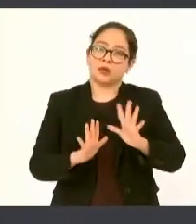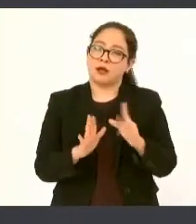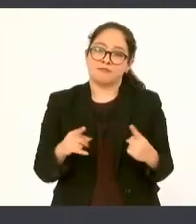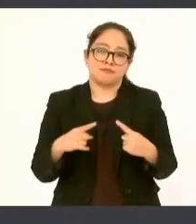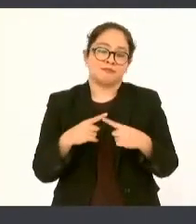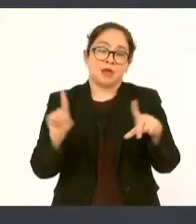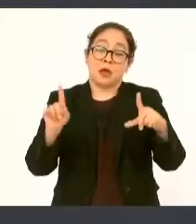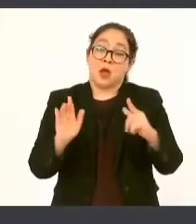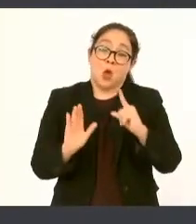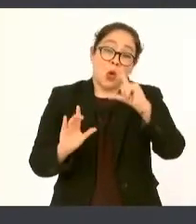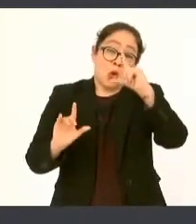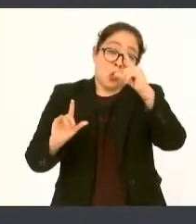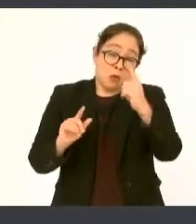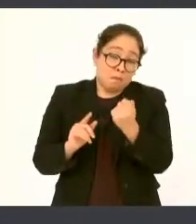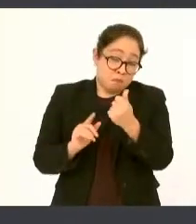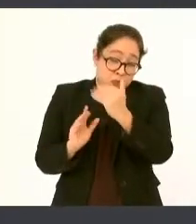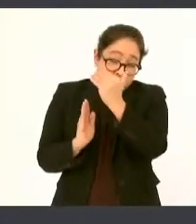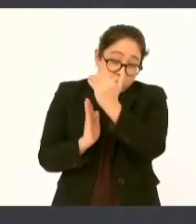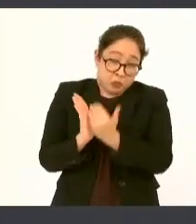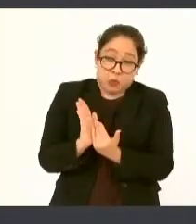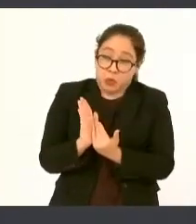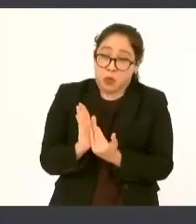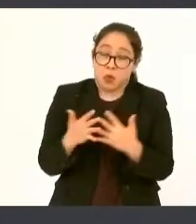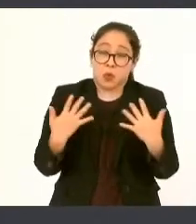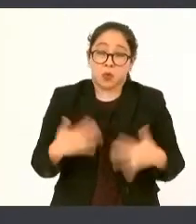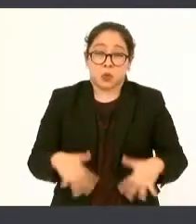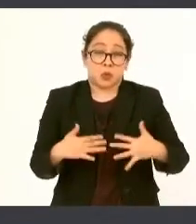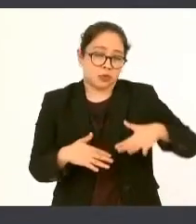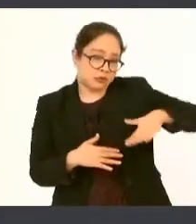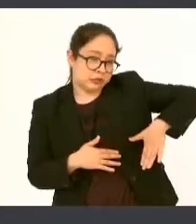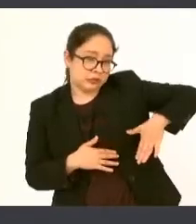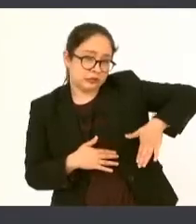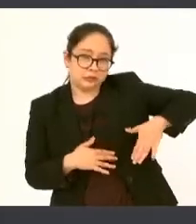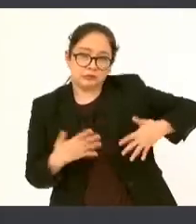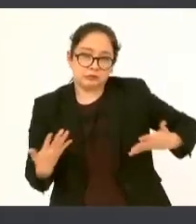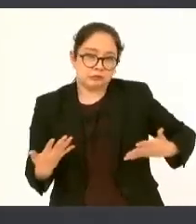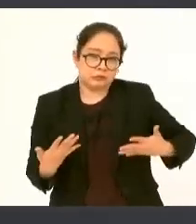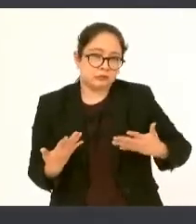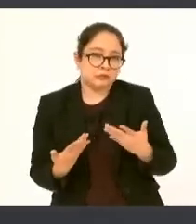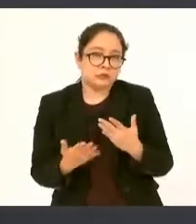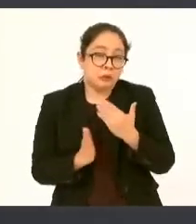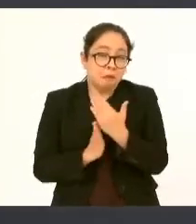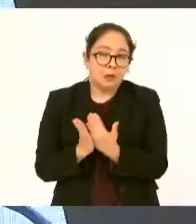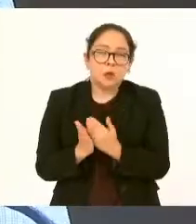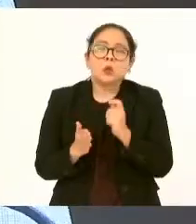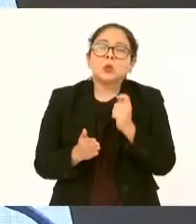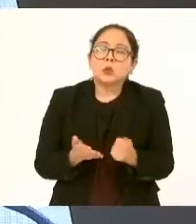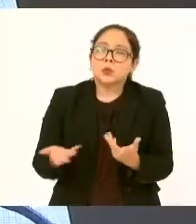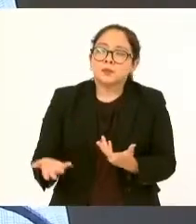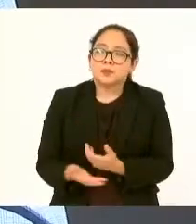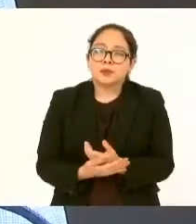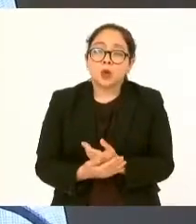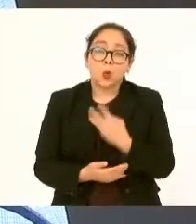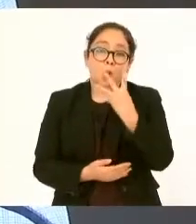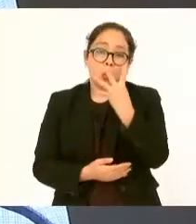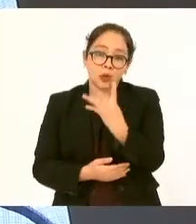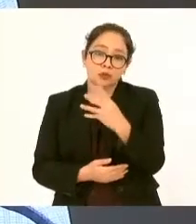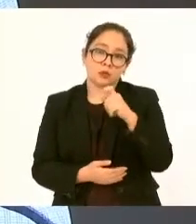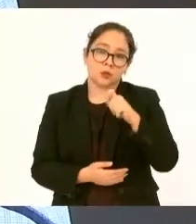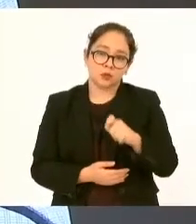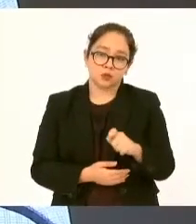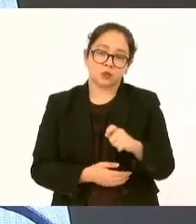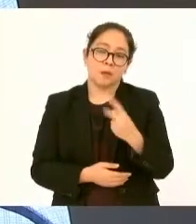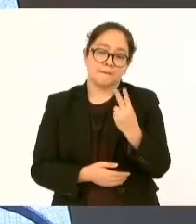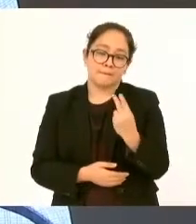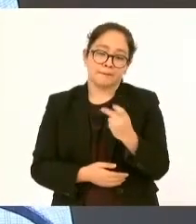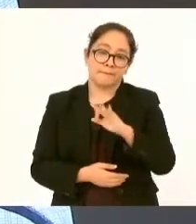a estar la última disminución fue a cuatro punto